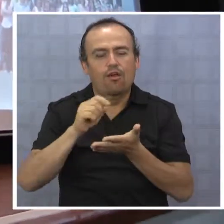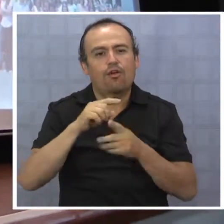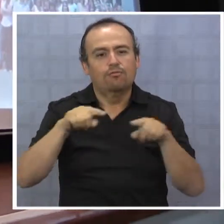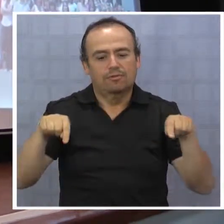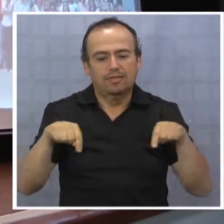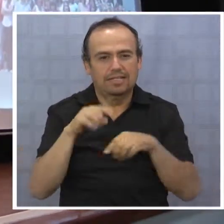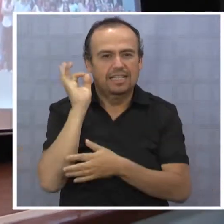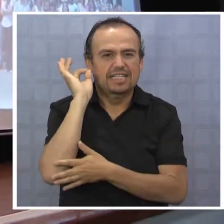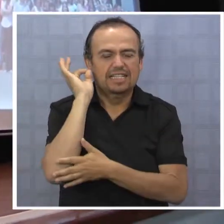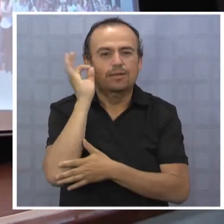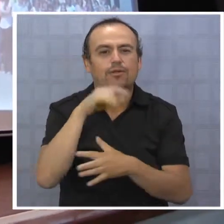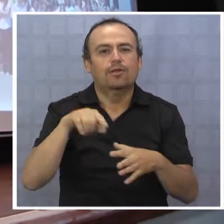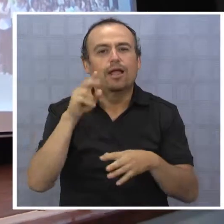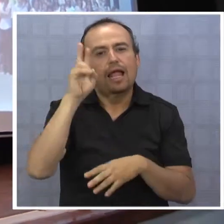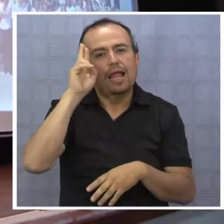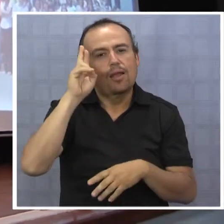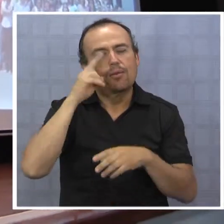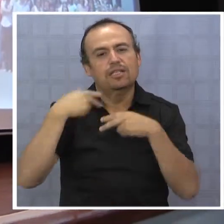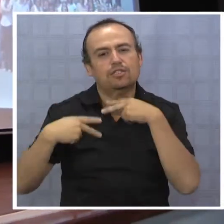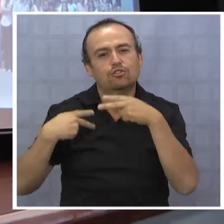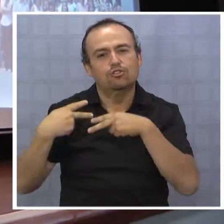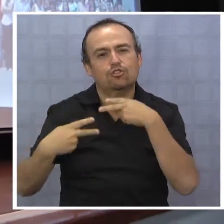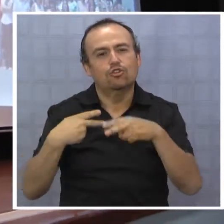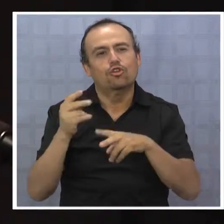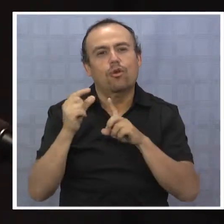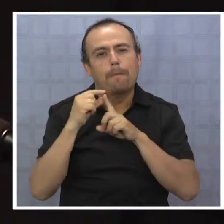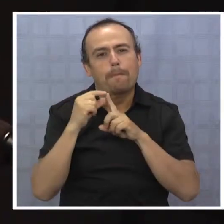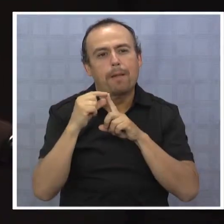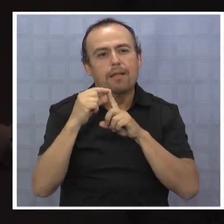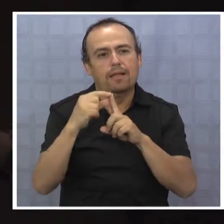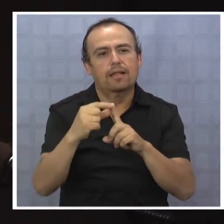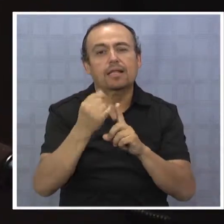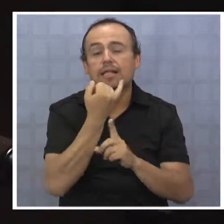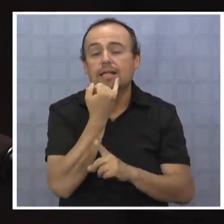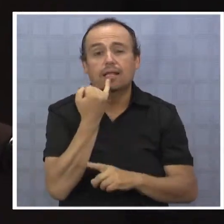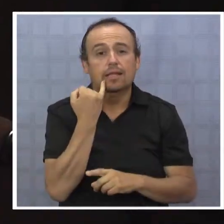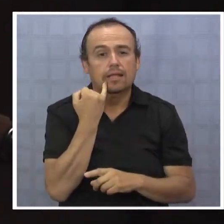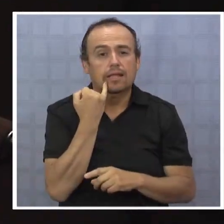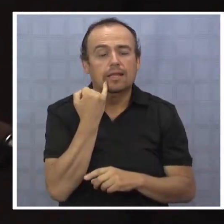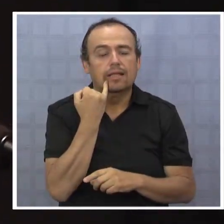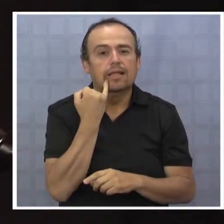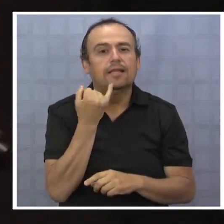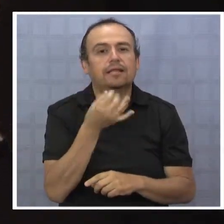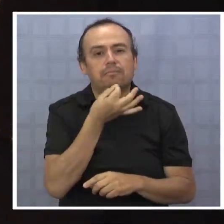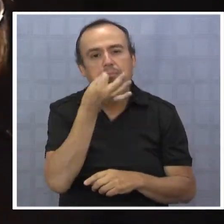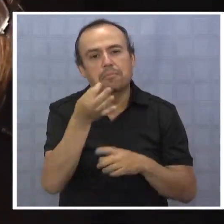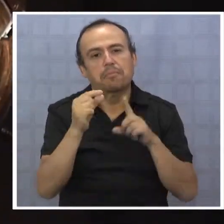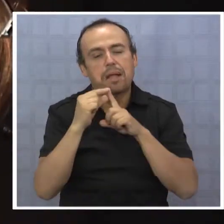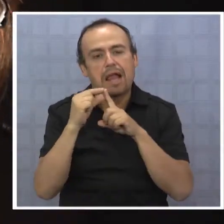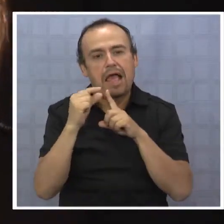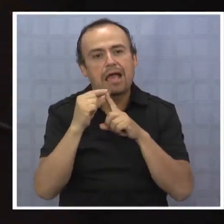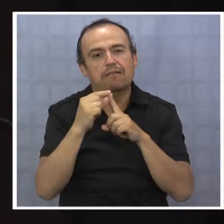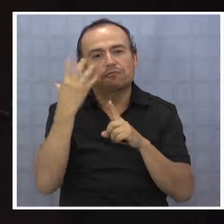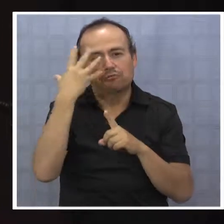Jorge y Turra para recordar parte de la historia y recibir palabras de agradecimiento de la Intendente Lucia Vensperger. Estamos en una celebración